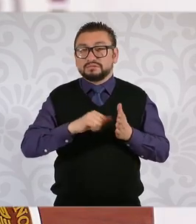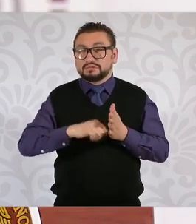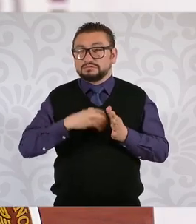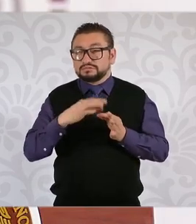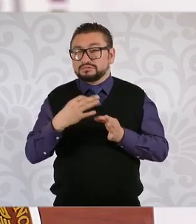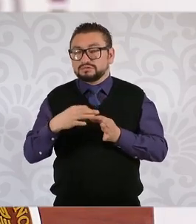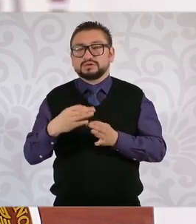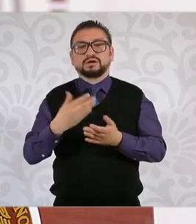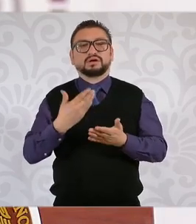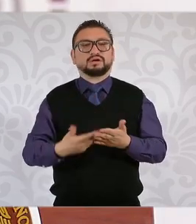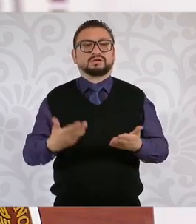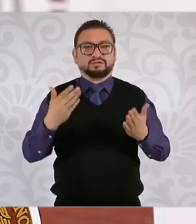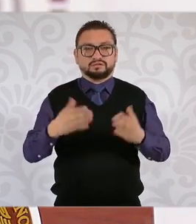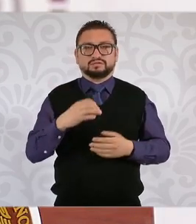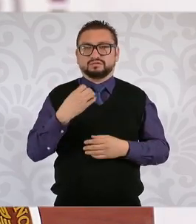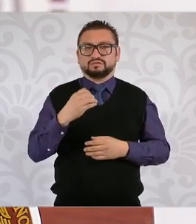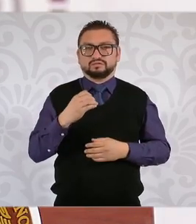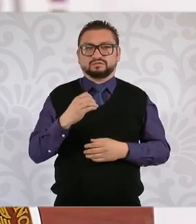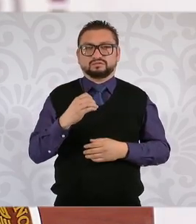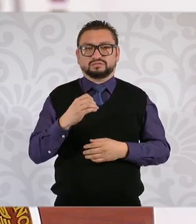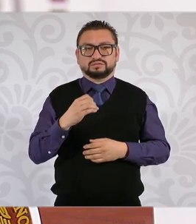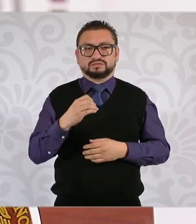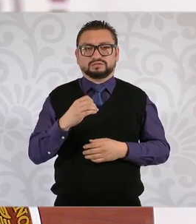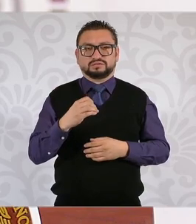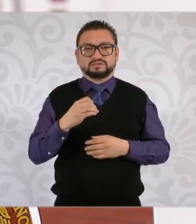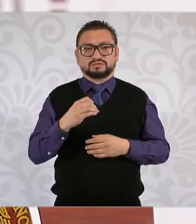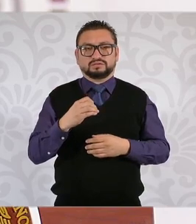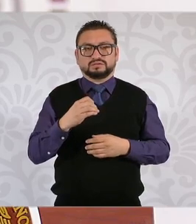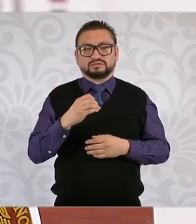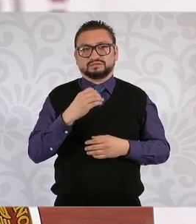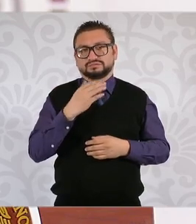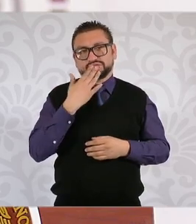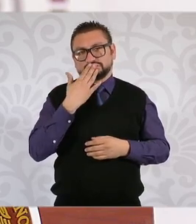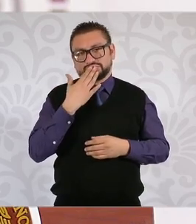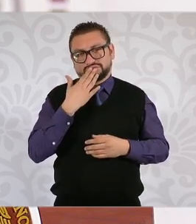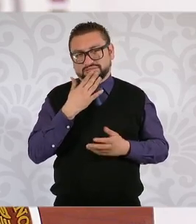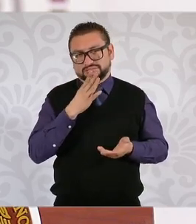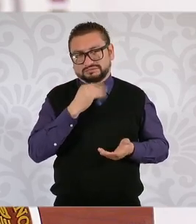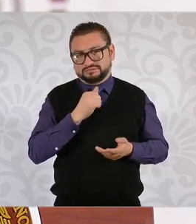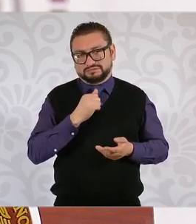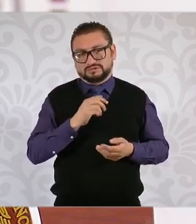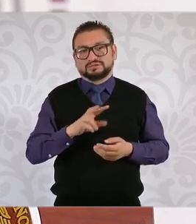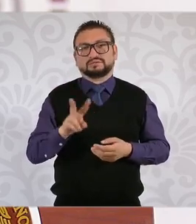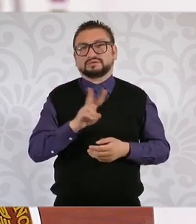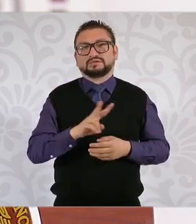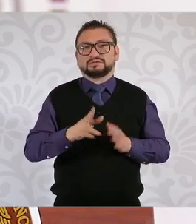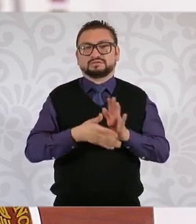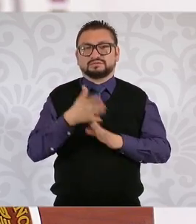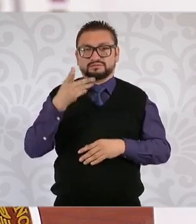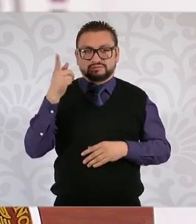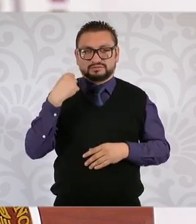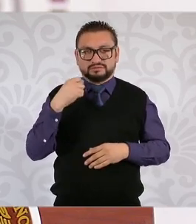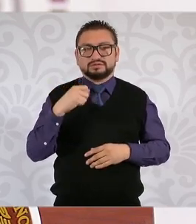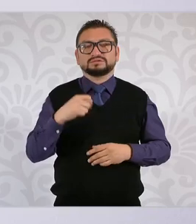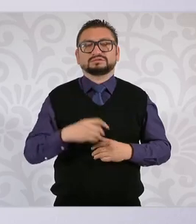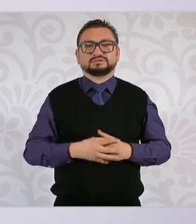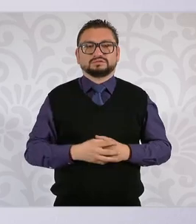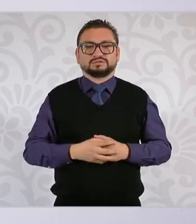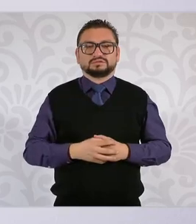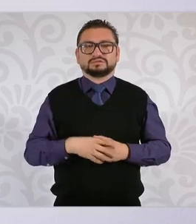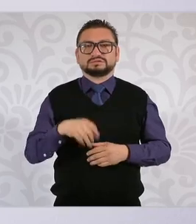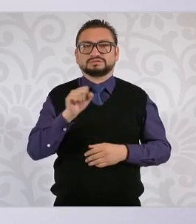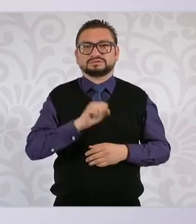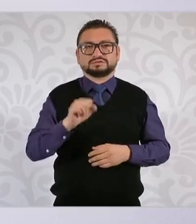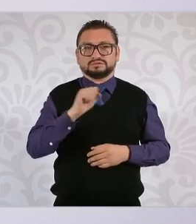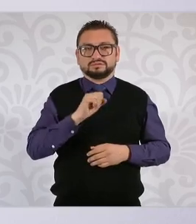ahora tenemos octubre no va a tocar Sonora en este caso repito el viernes vamos a Tabasco el